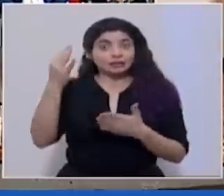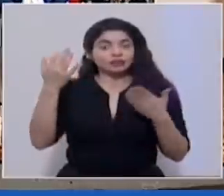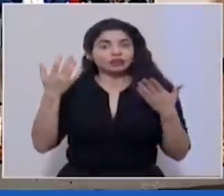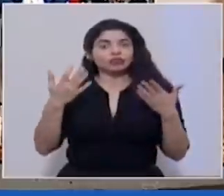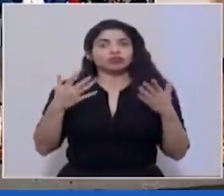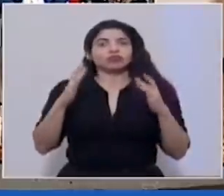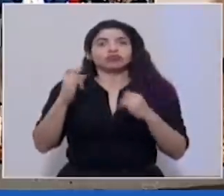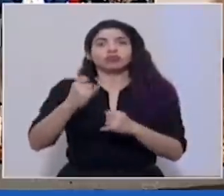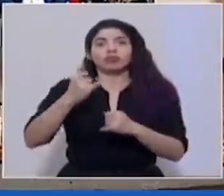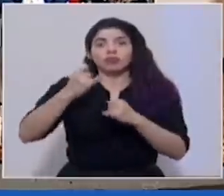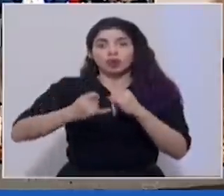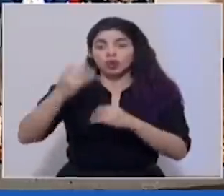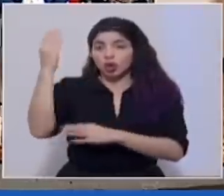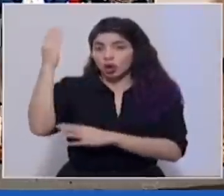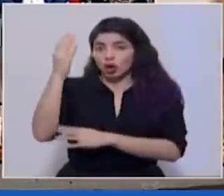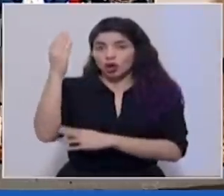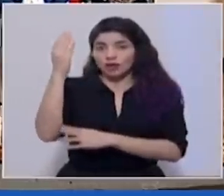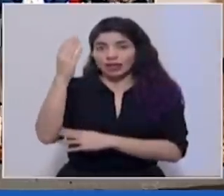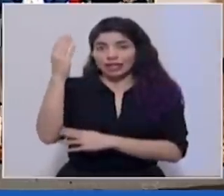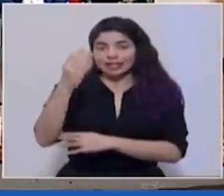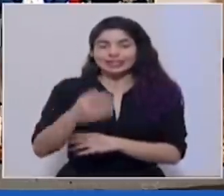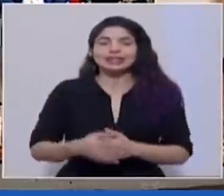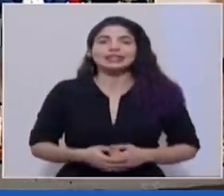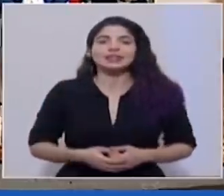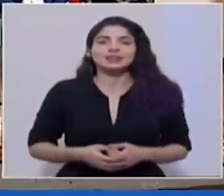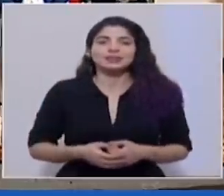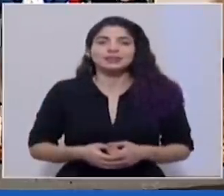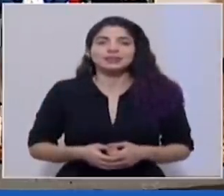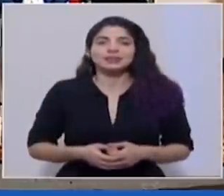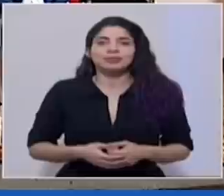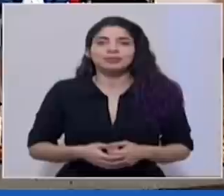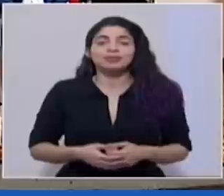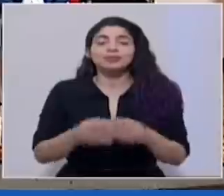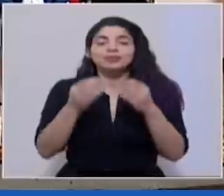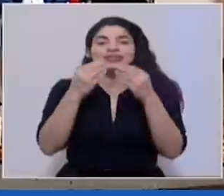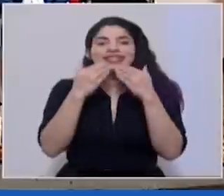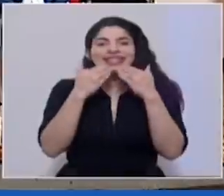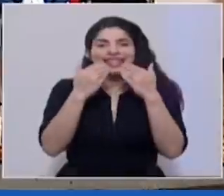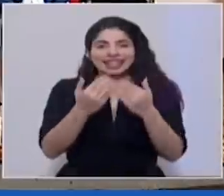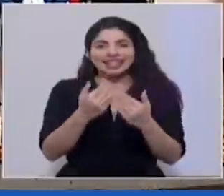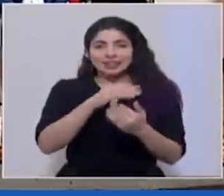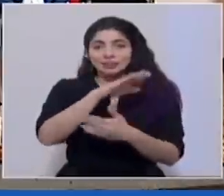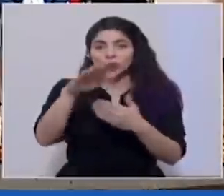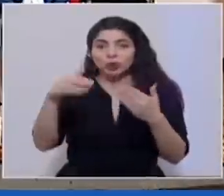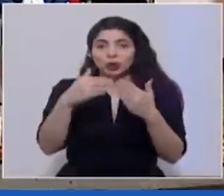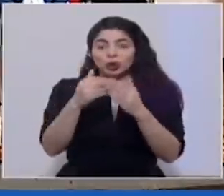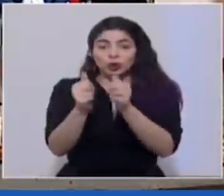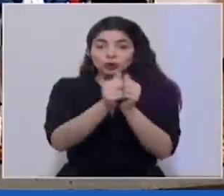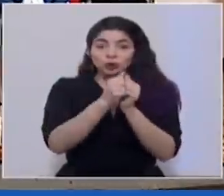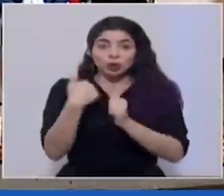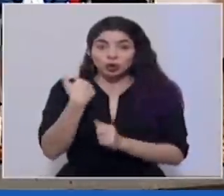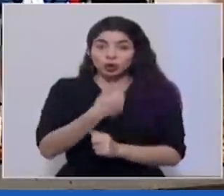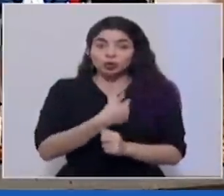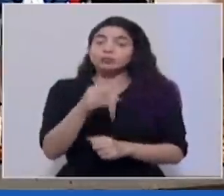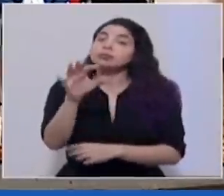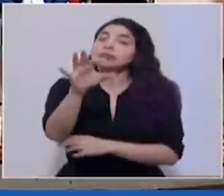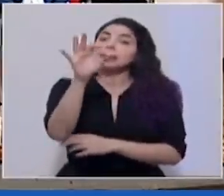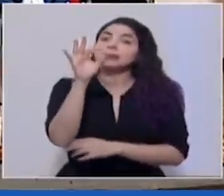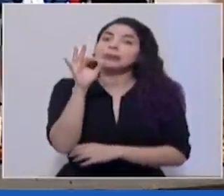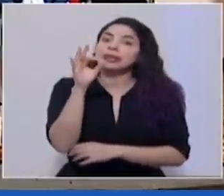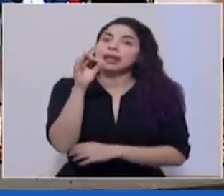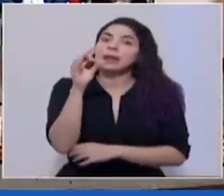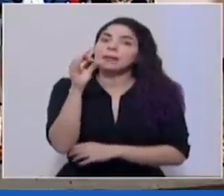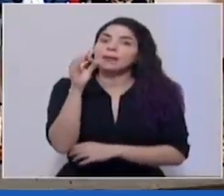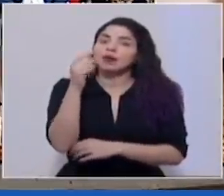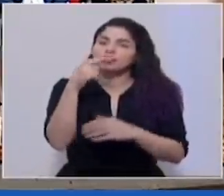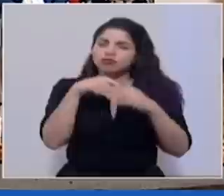por concluida esta conferencia de prensa muchísimas gracias a todos los que nos acompañaron y los invitamos a